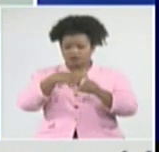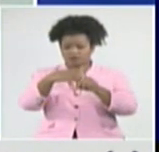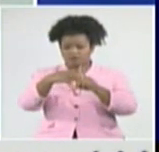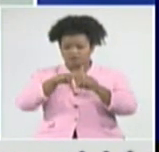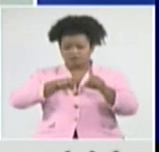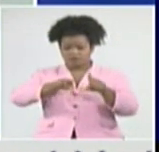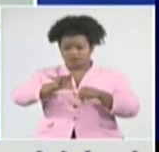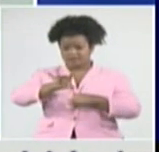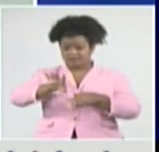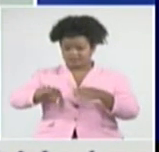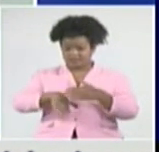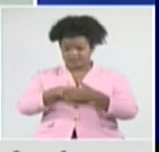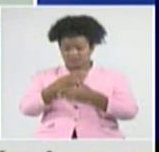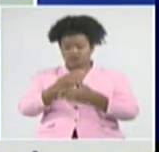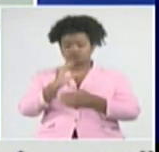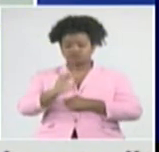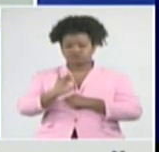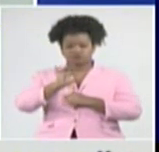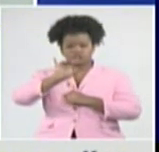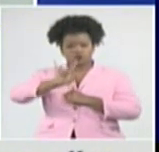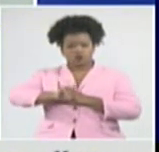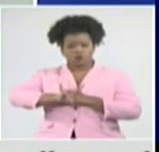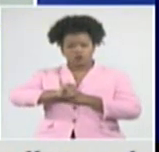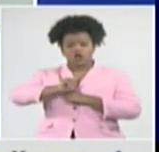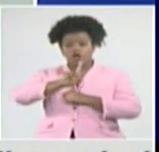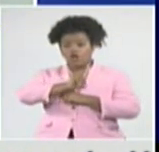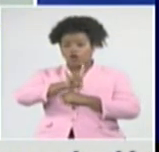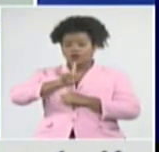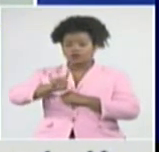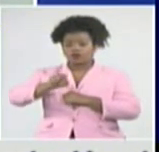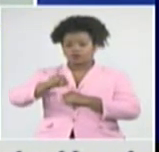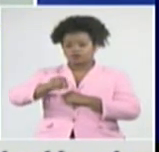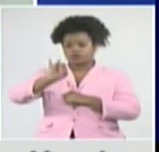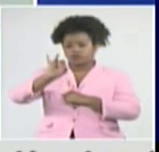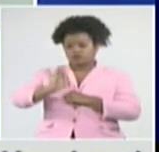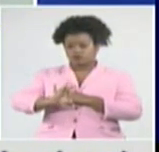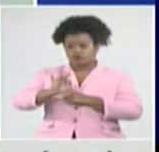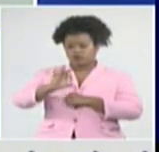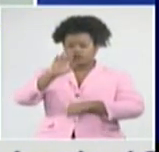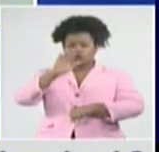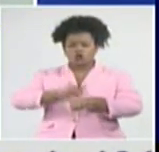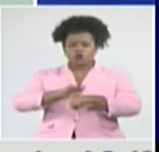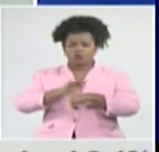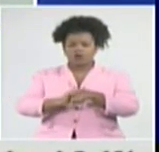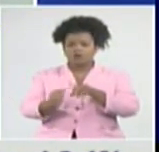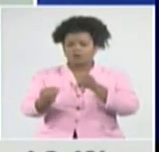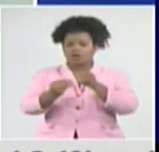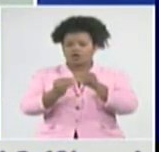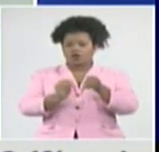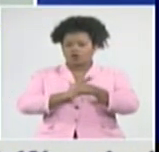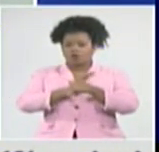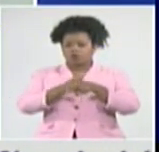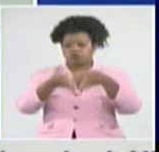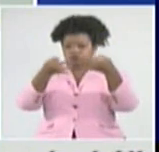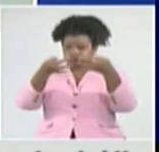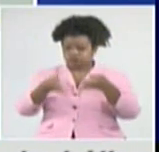días, el 99,7% como consecuencia de la transmisión autóctona,